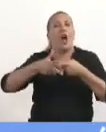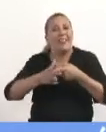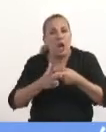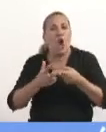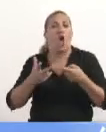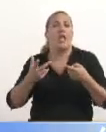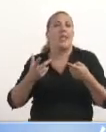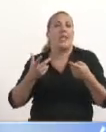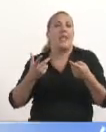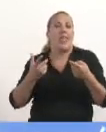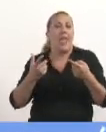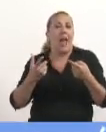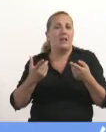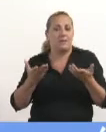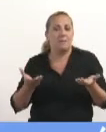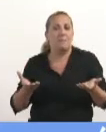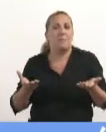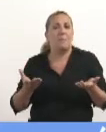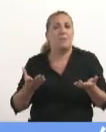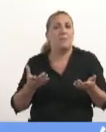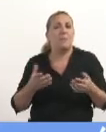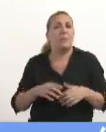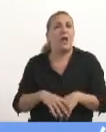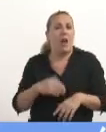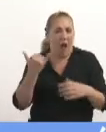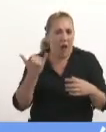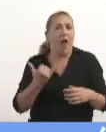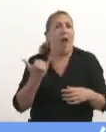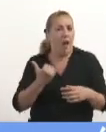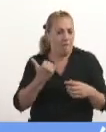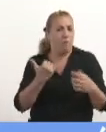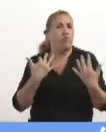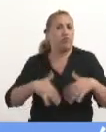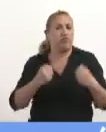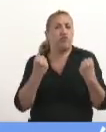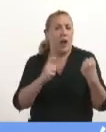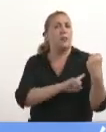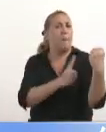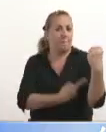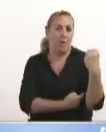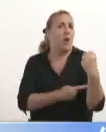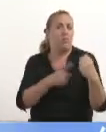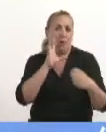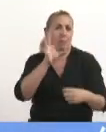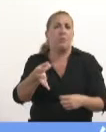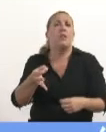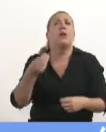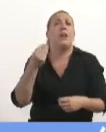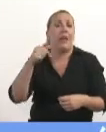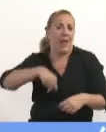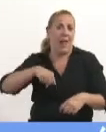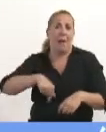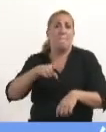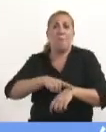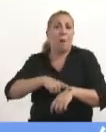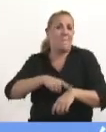nuestras capacidades, tiene una potencialidad enorme que se ha visto reflejado en este momento